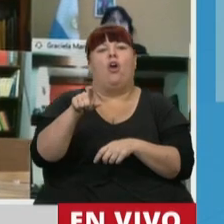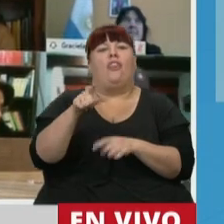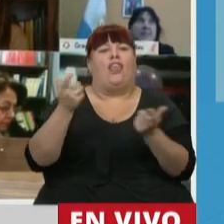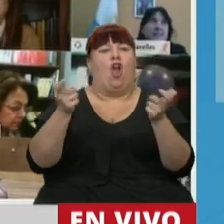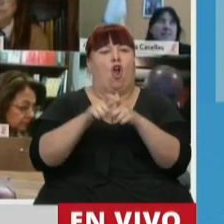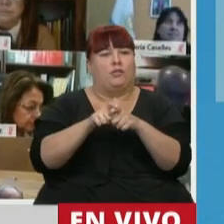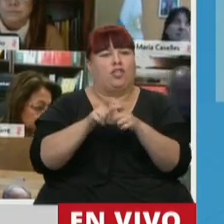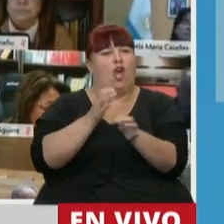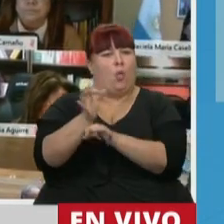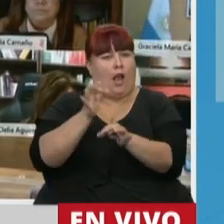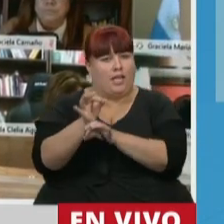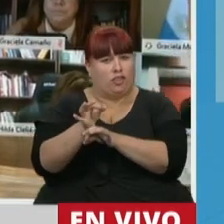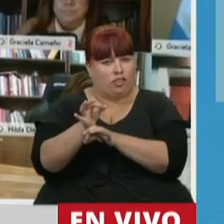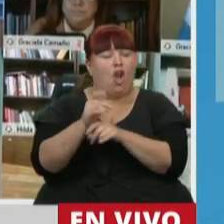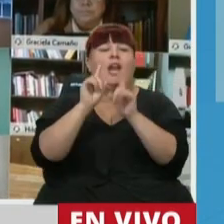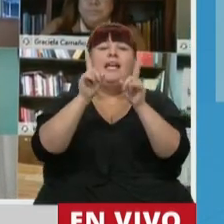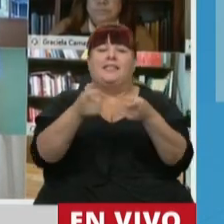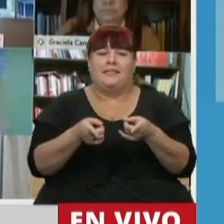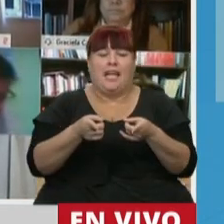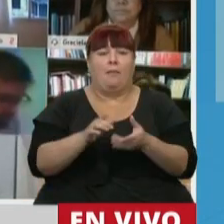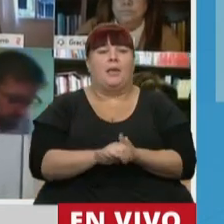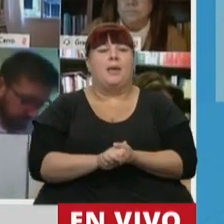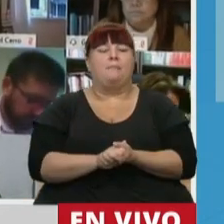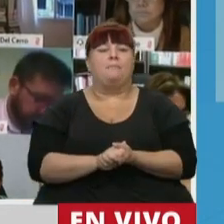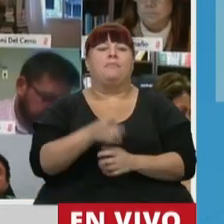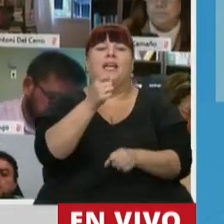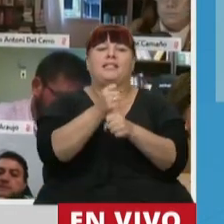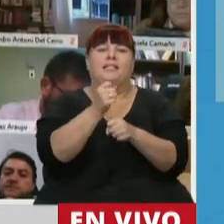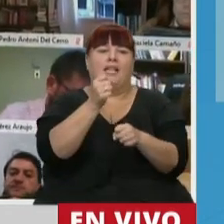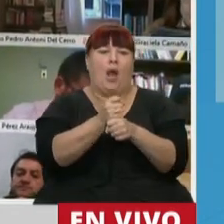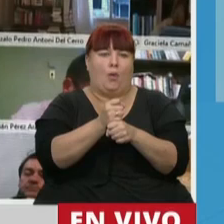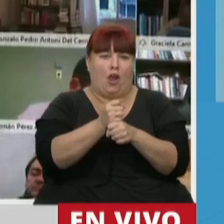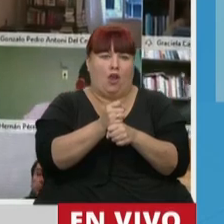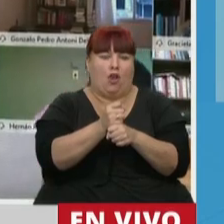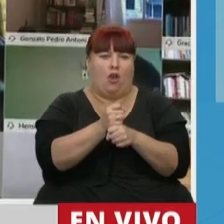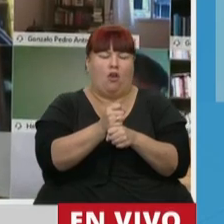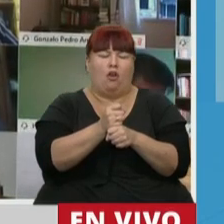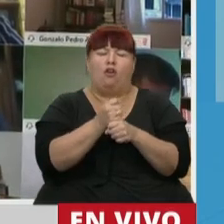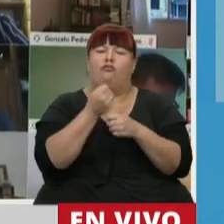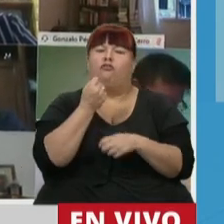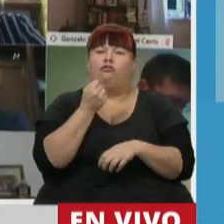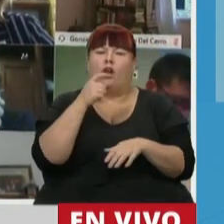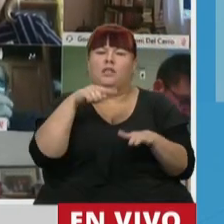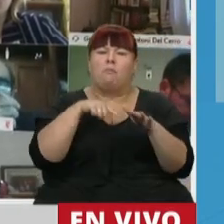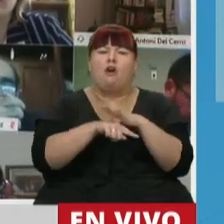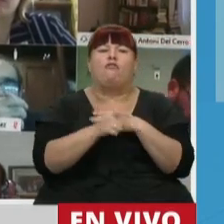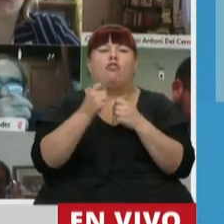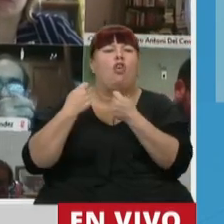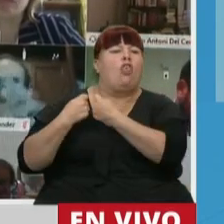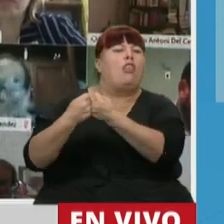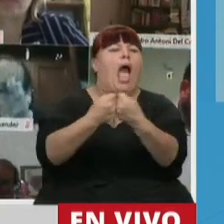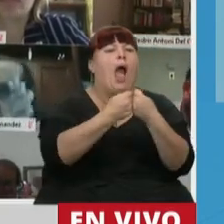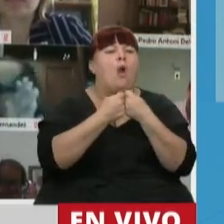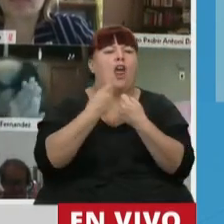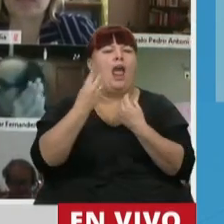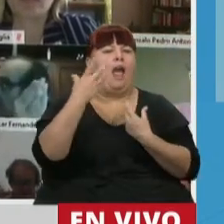la Comisión de Educación, como así también el trabajo profundo y consensuado